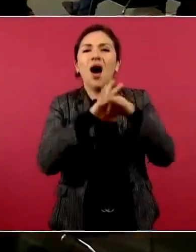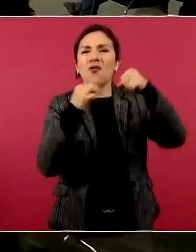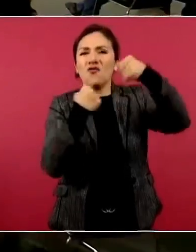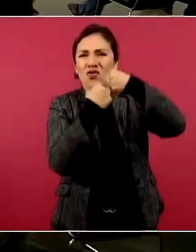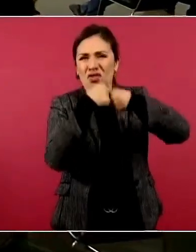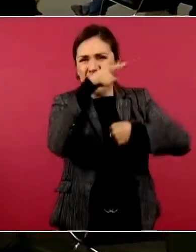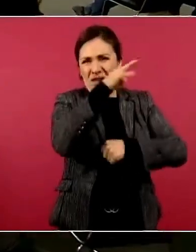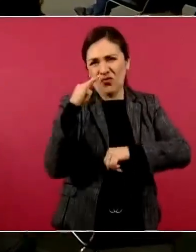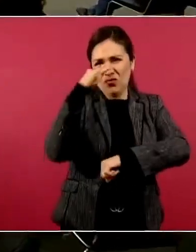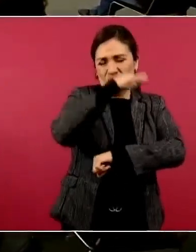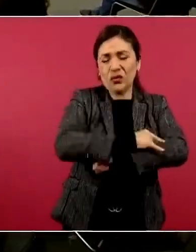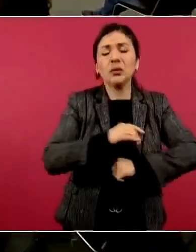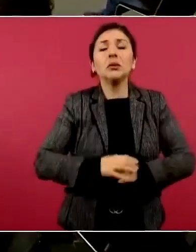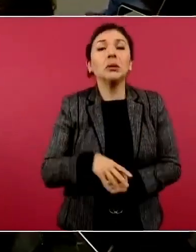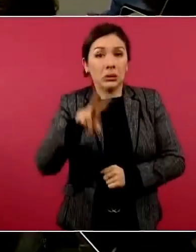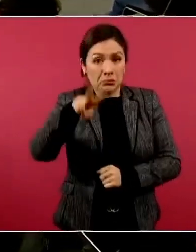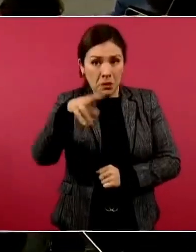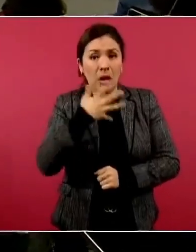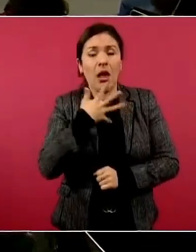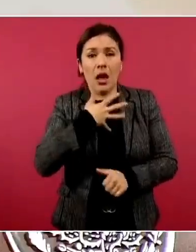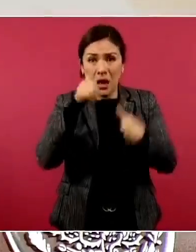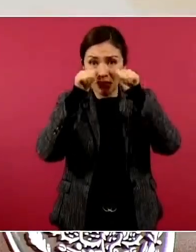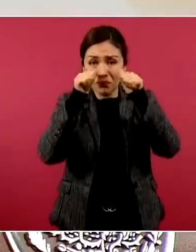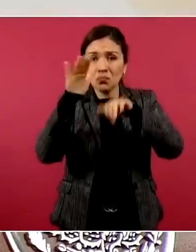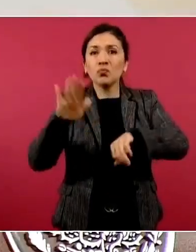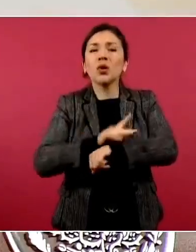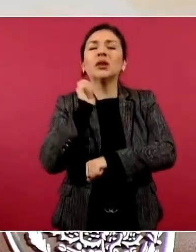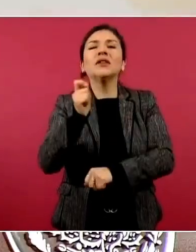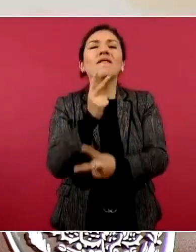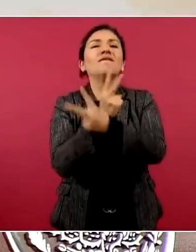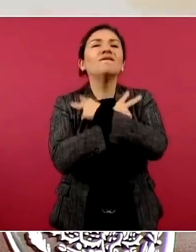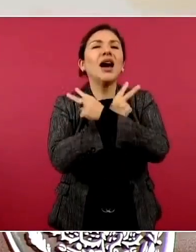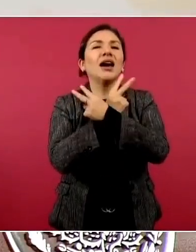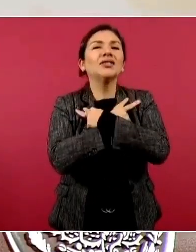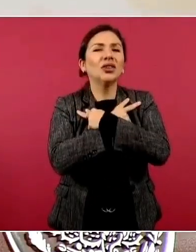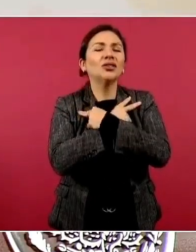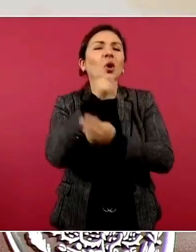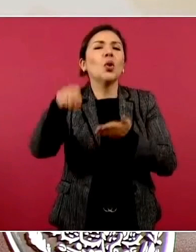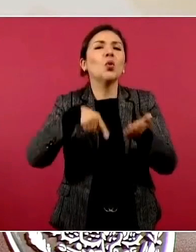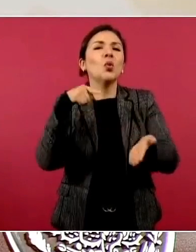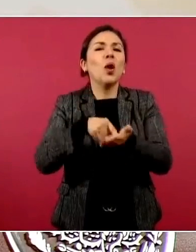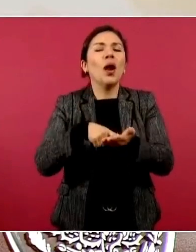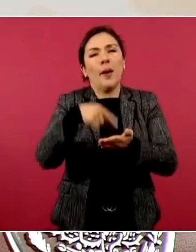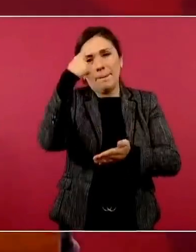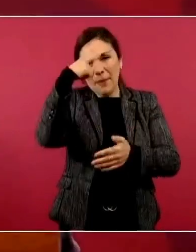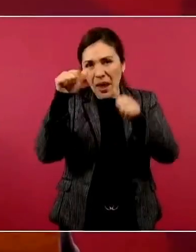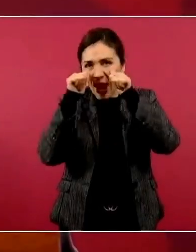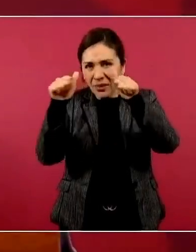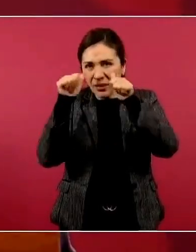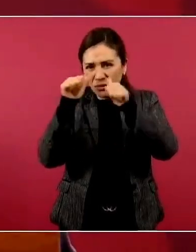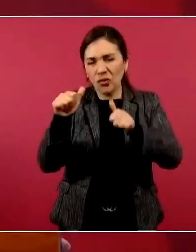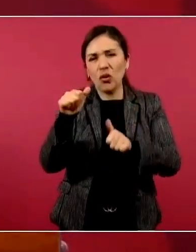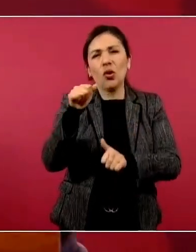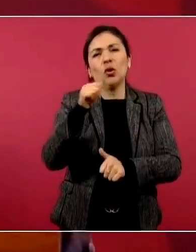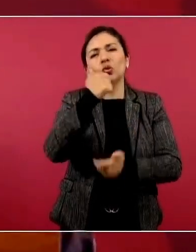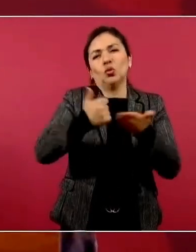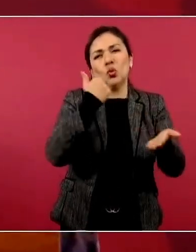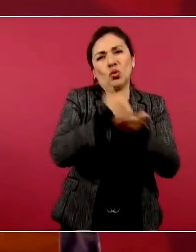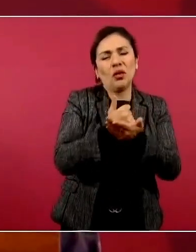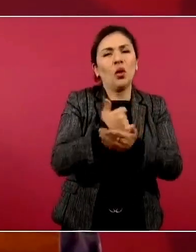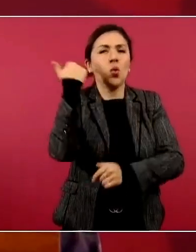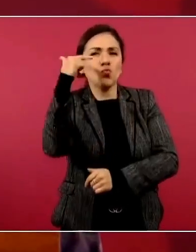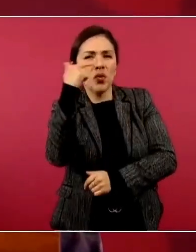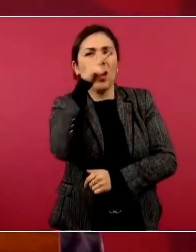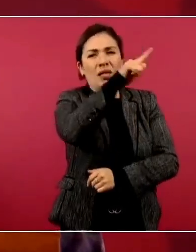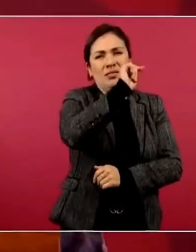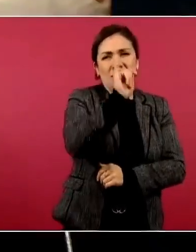Entonces, si bien estaban atendiendo por el operativo de vacaciones las oficinas de defensa del consumidor en ambas ciudades, se apersonaron